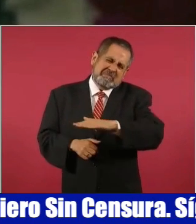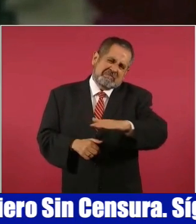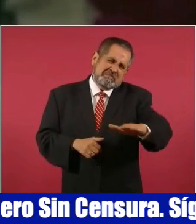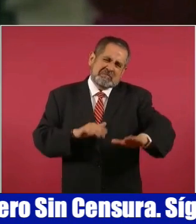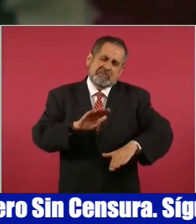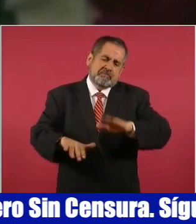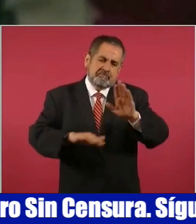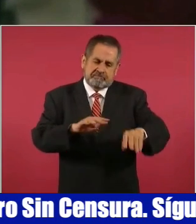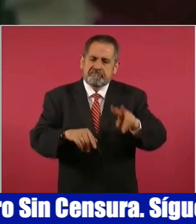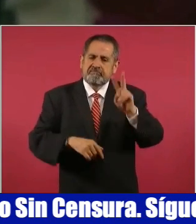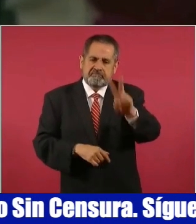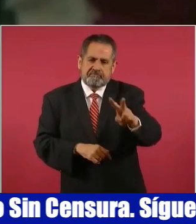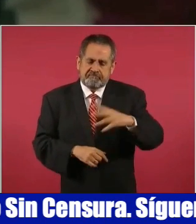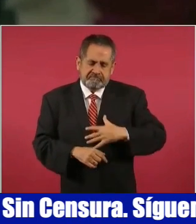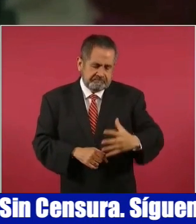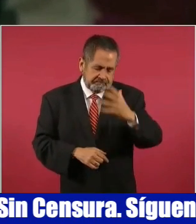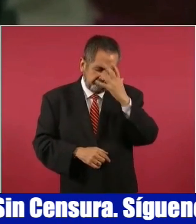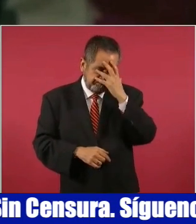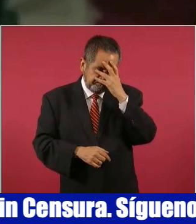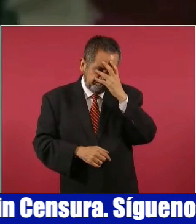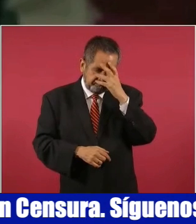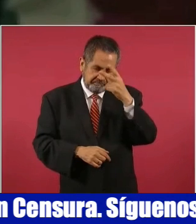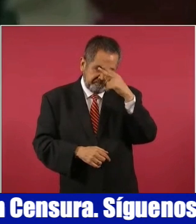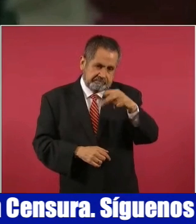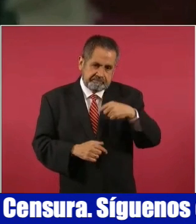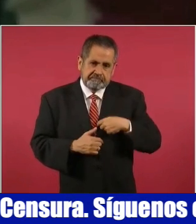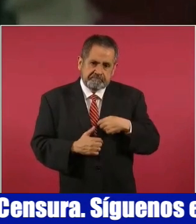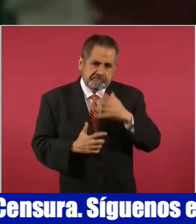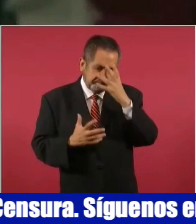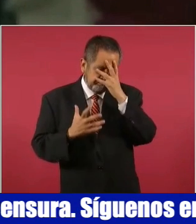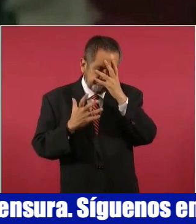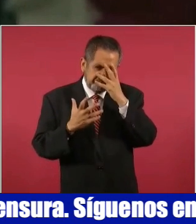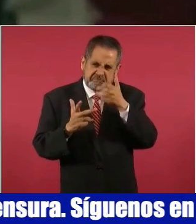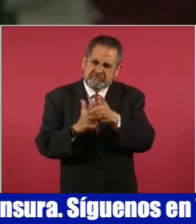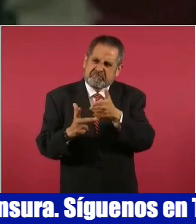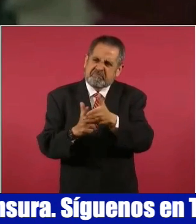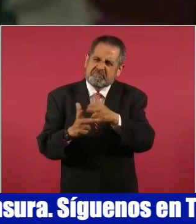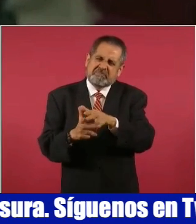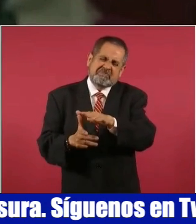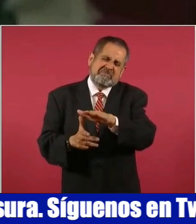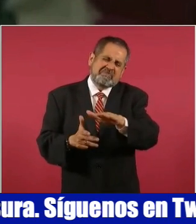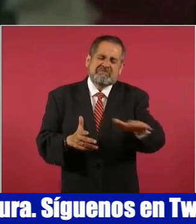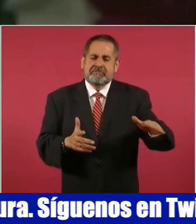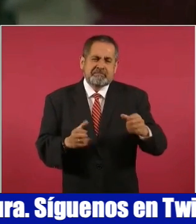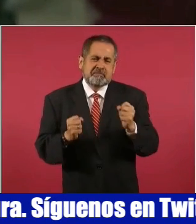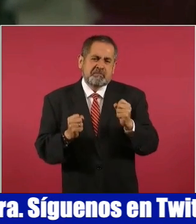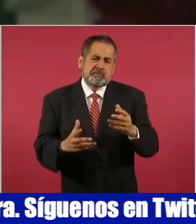vergüenza de los mexicanos. Dejo este ejemplo abreviado.